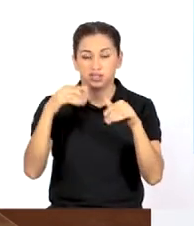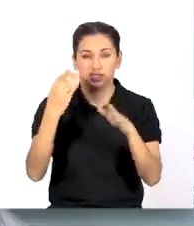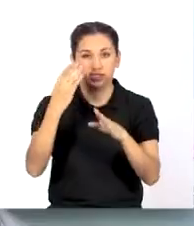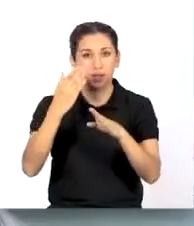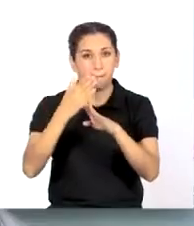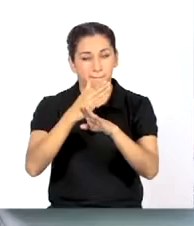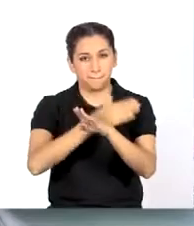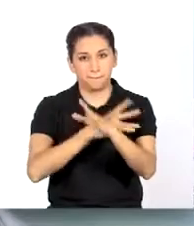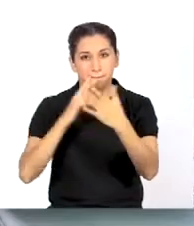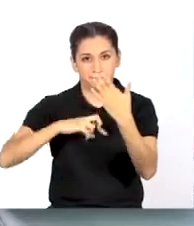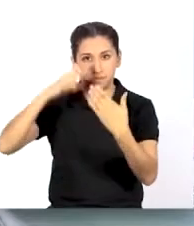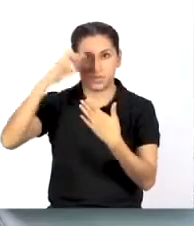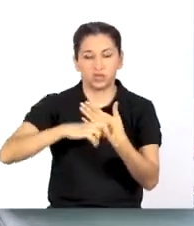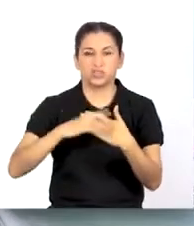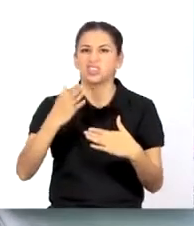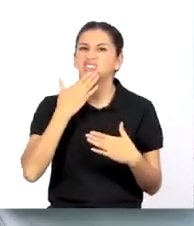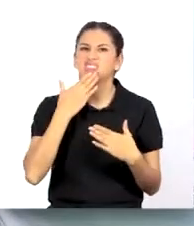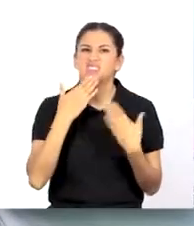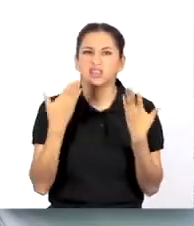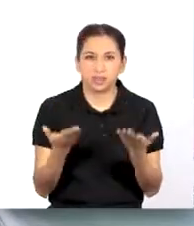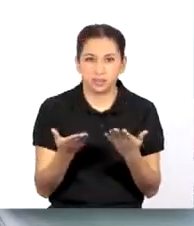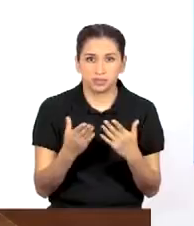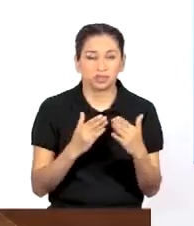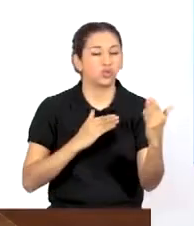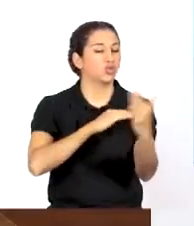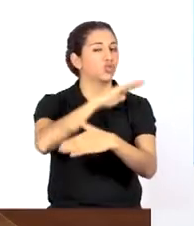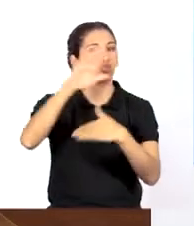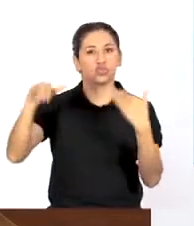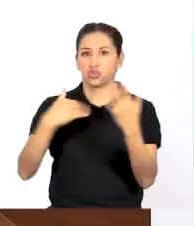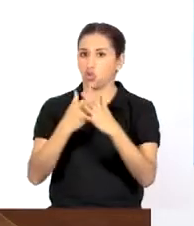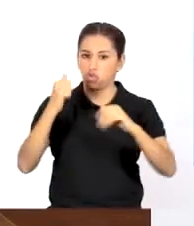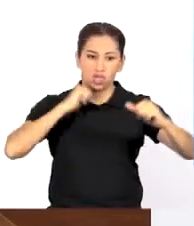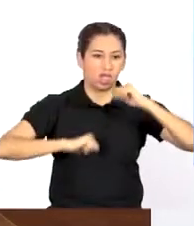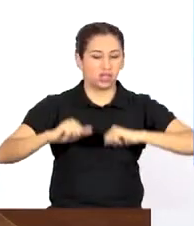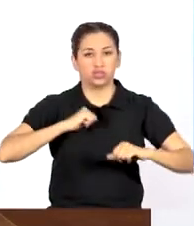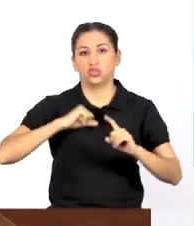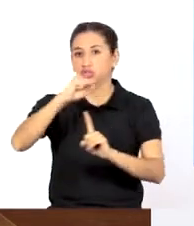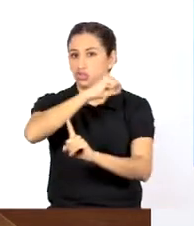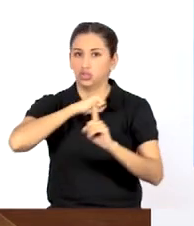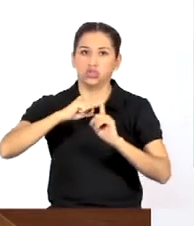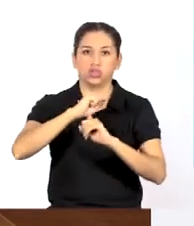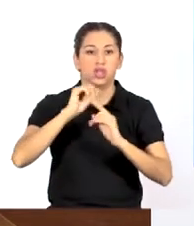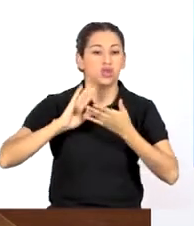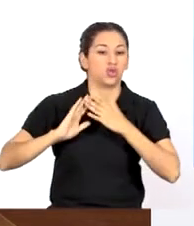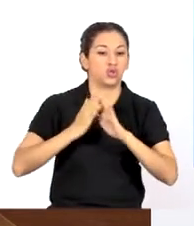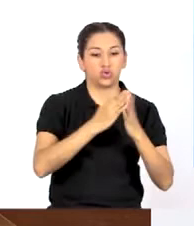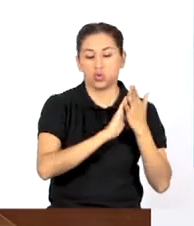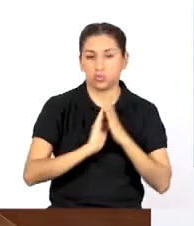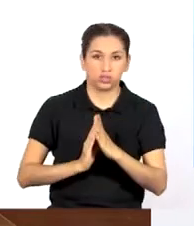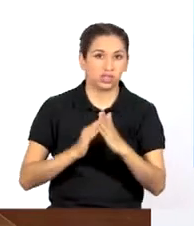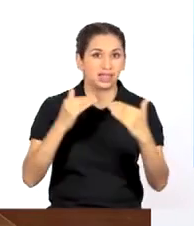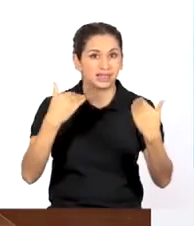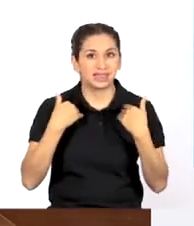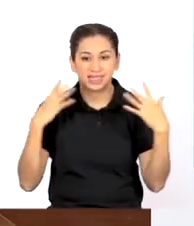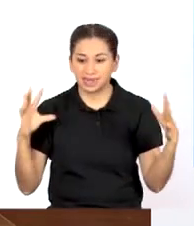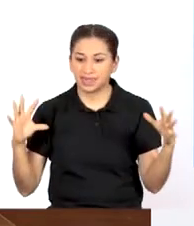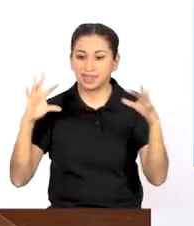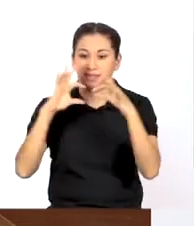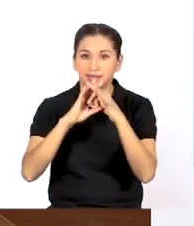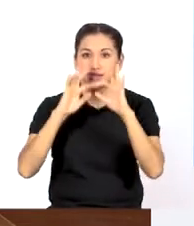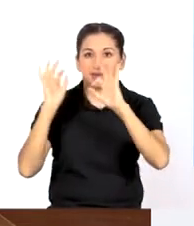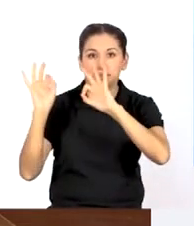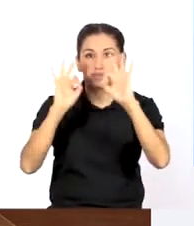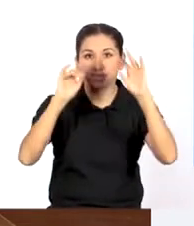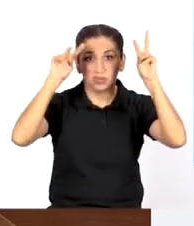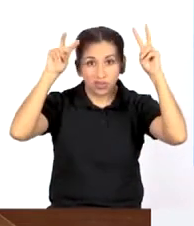proyecto. ¿Y quiénes pueden ser? Son todos los actores sociales de la comunidad que tengan relación